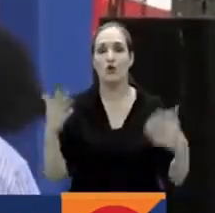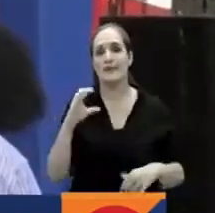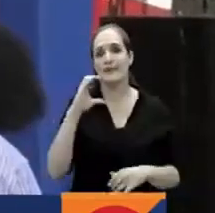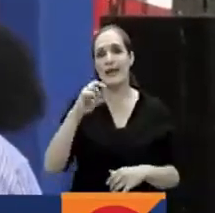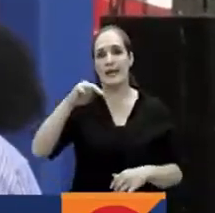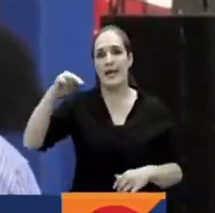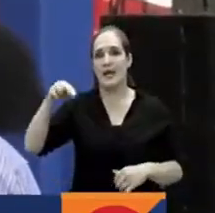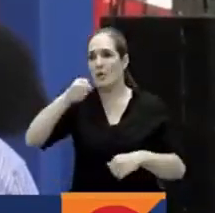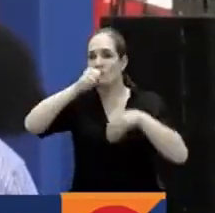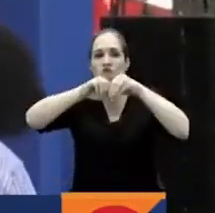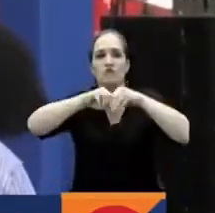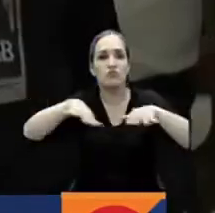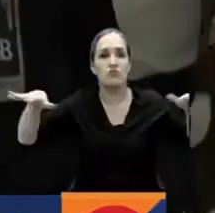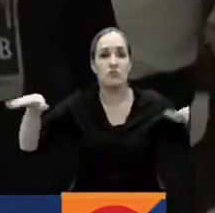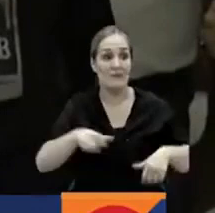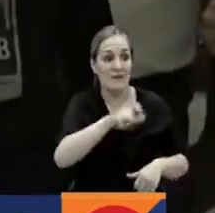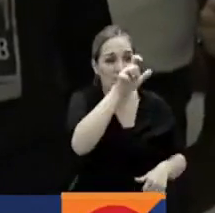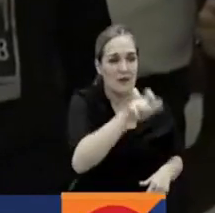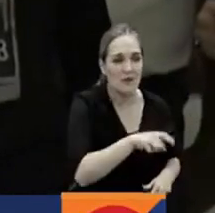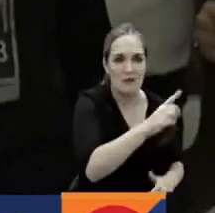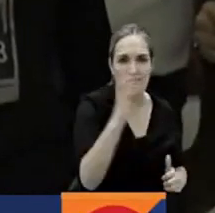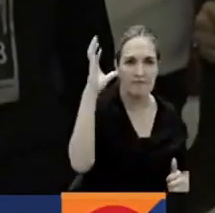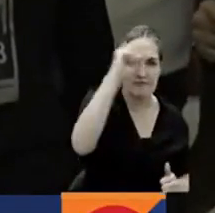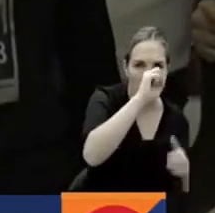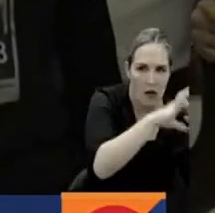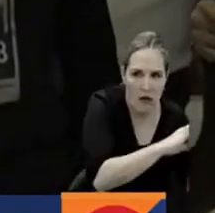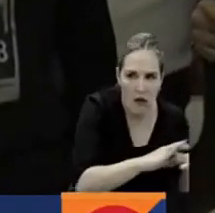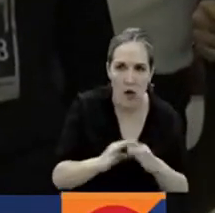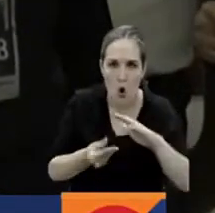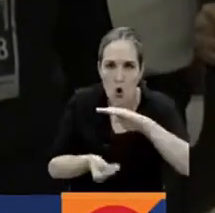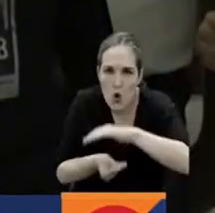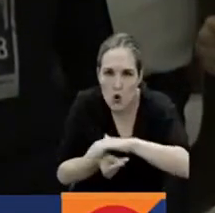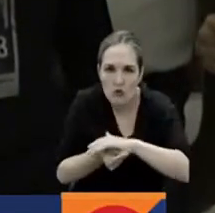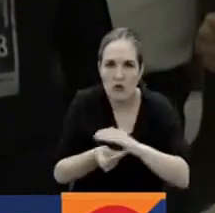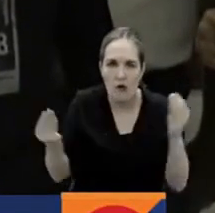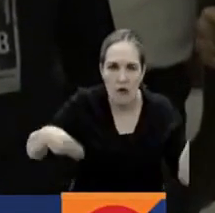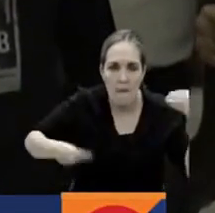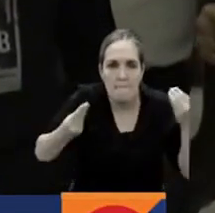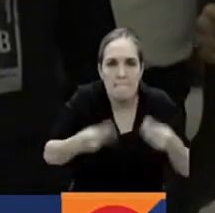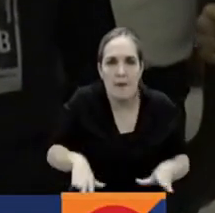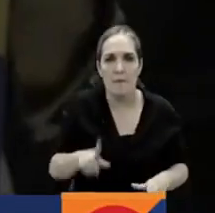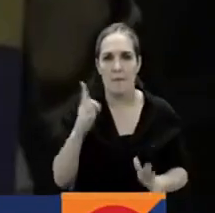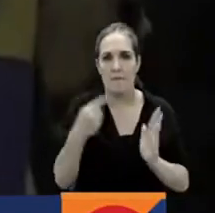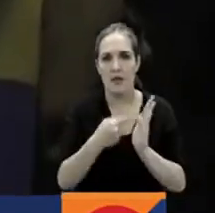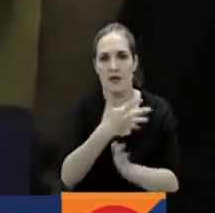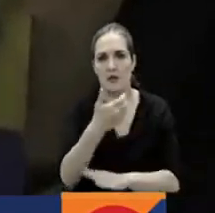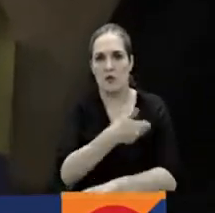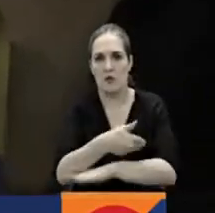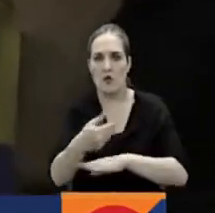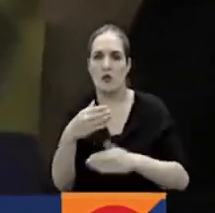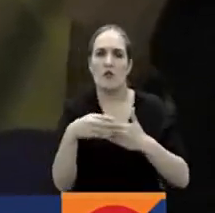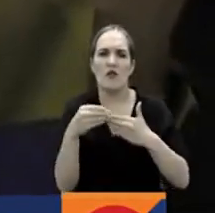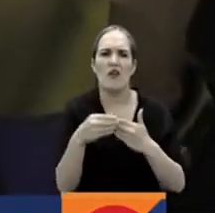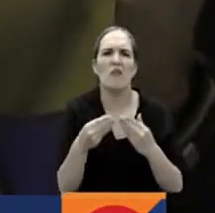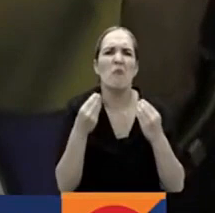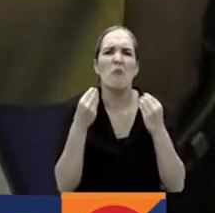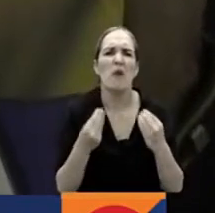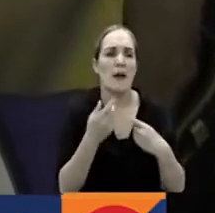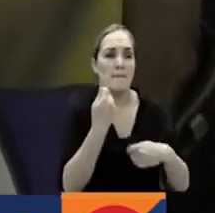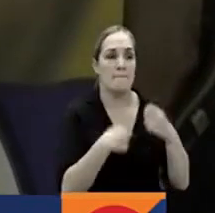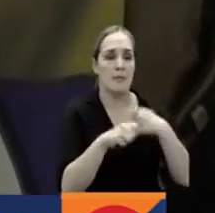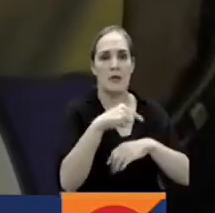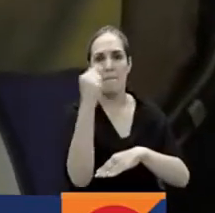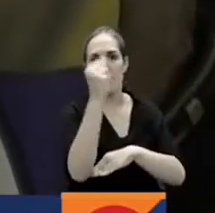a Pulido se le acusa de estar involucrado en la pérdida de 1500 millones de dólares en transacciones relacionadas con venta de